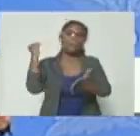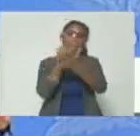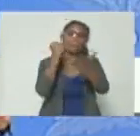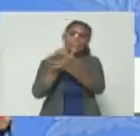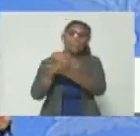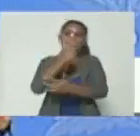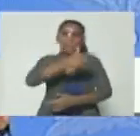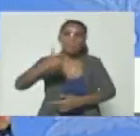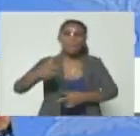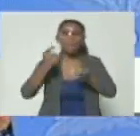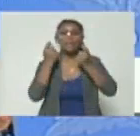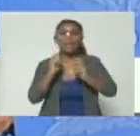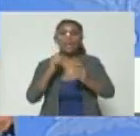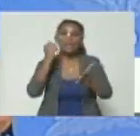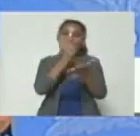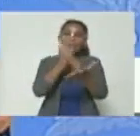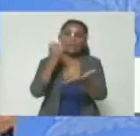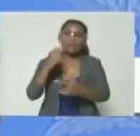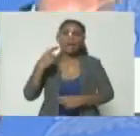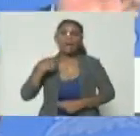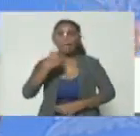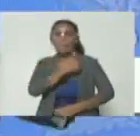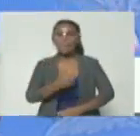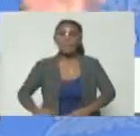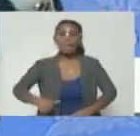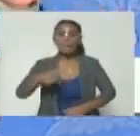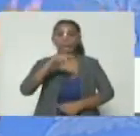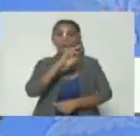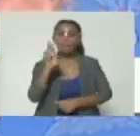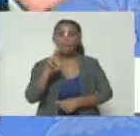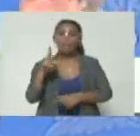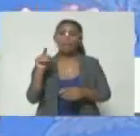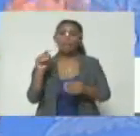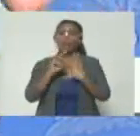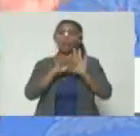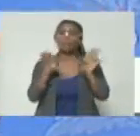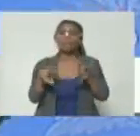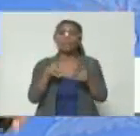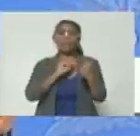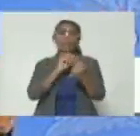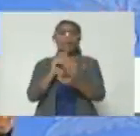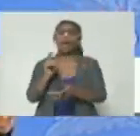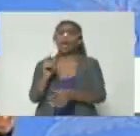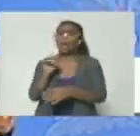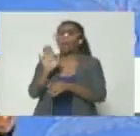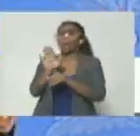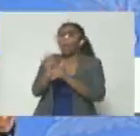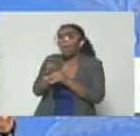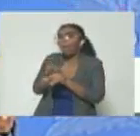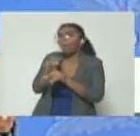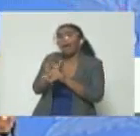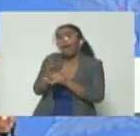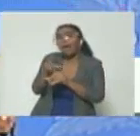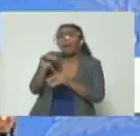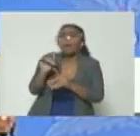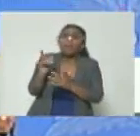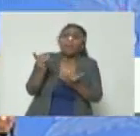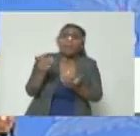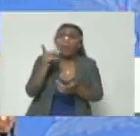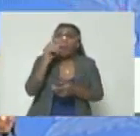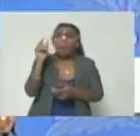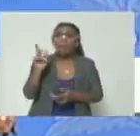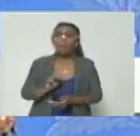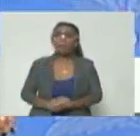intentan asesinar al presidente de la república y luego aparecen en una mesa de diálogo diciendo no pero pobrecito Emilio Graterón mira el pobrecito Emilio Graterón